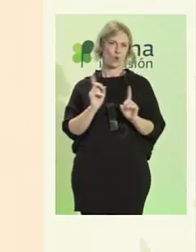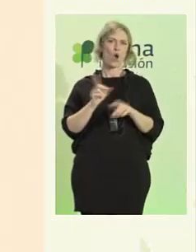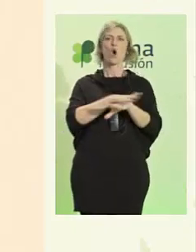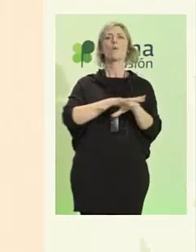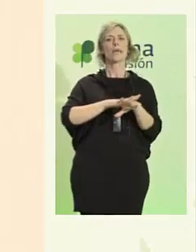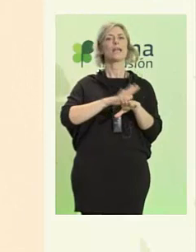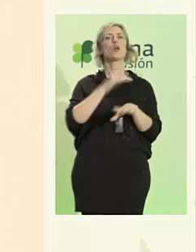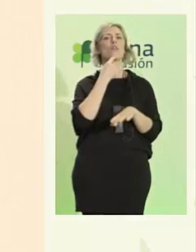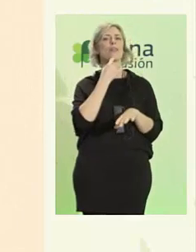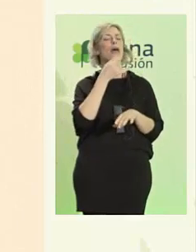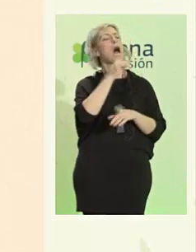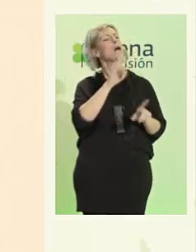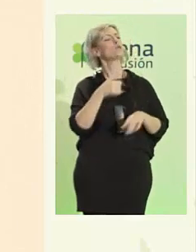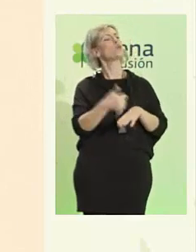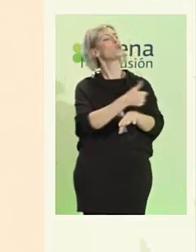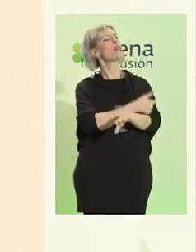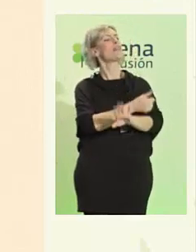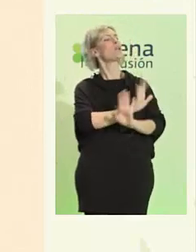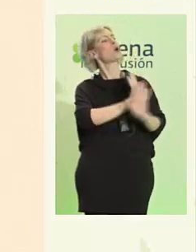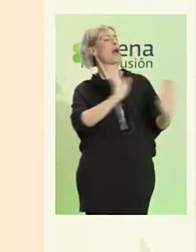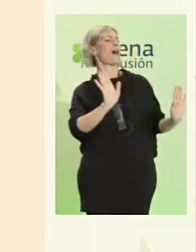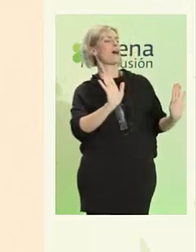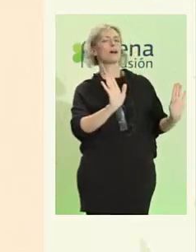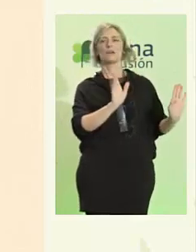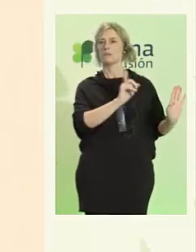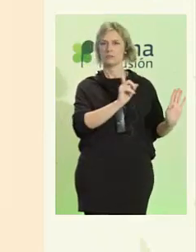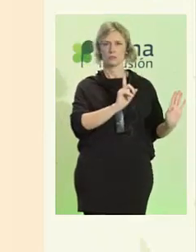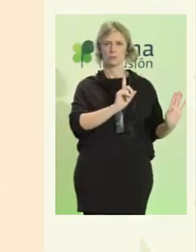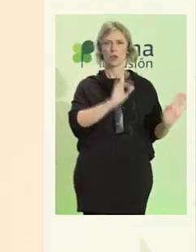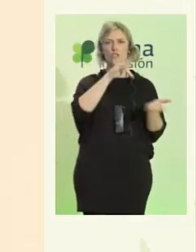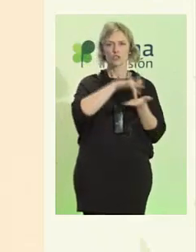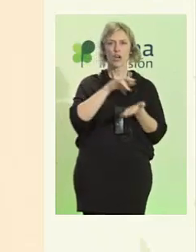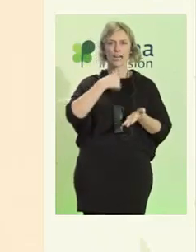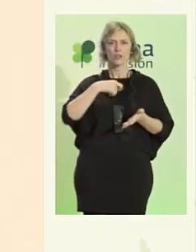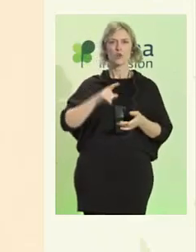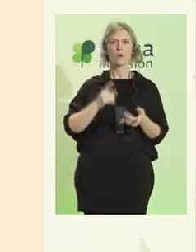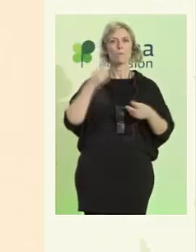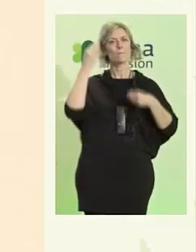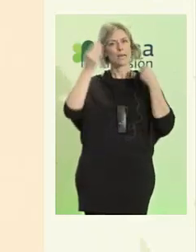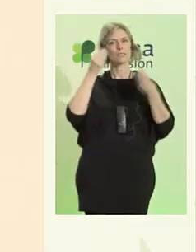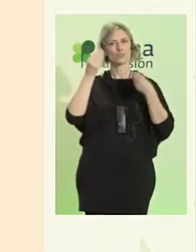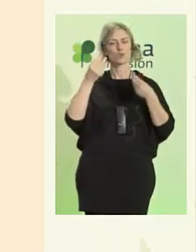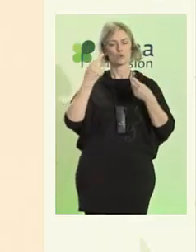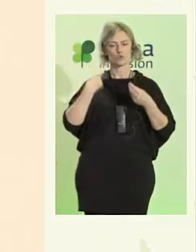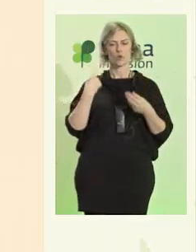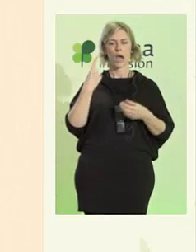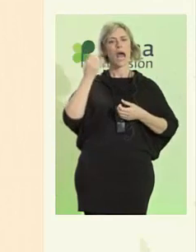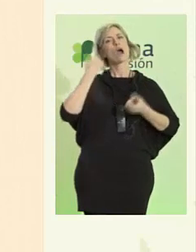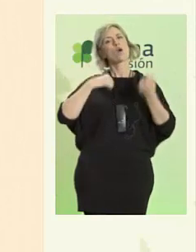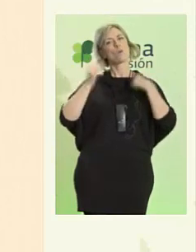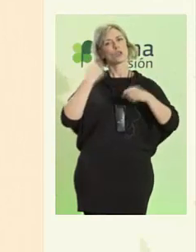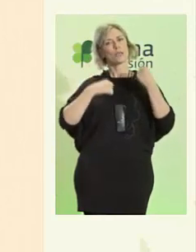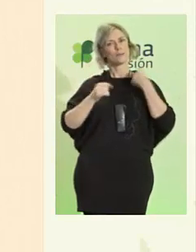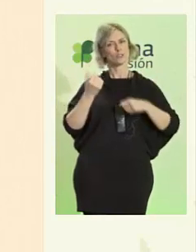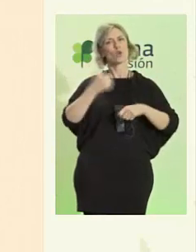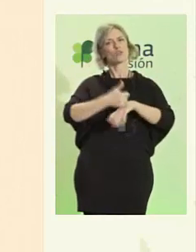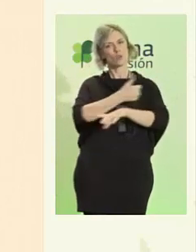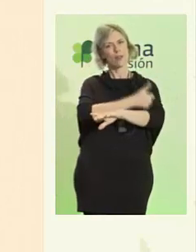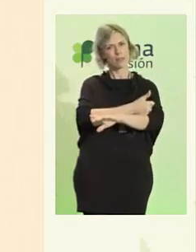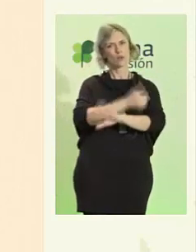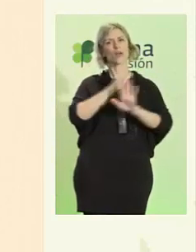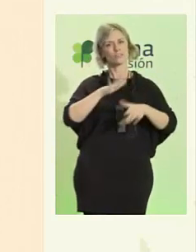Somos ciudadanos cuando decidimos actuar como tales. ¿Qué es lo que hacemos para convertirnos en ciudadanos?